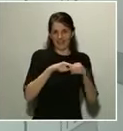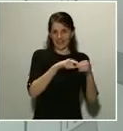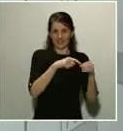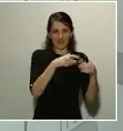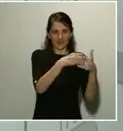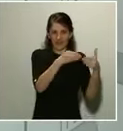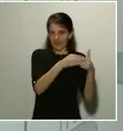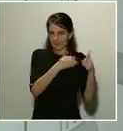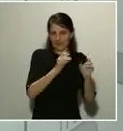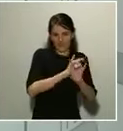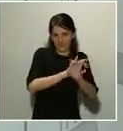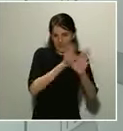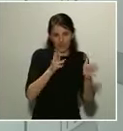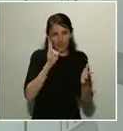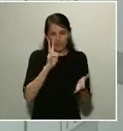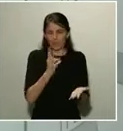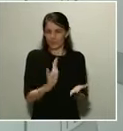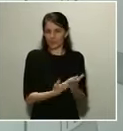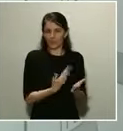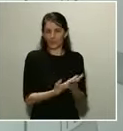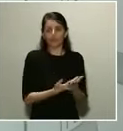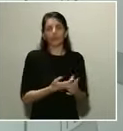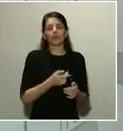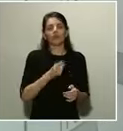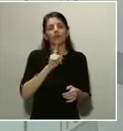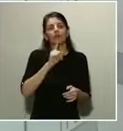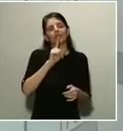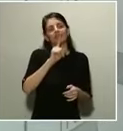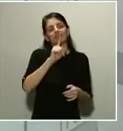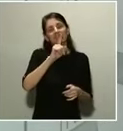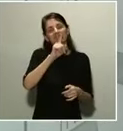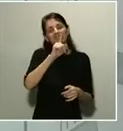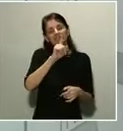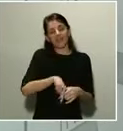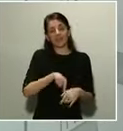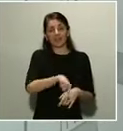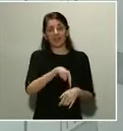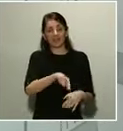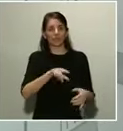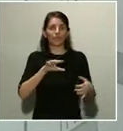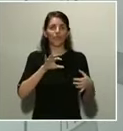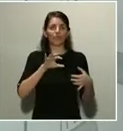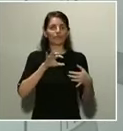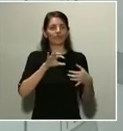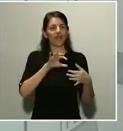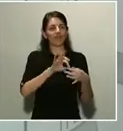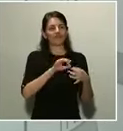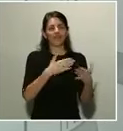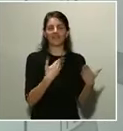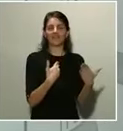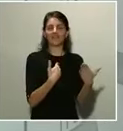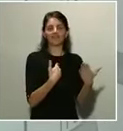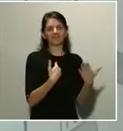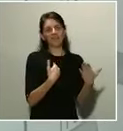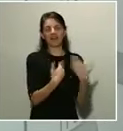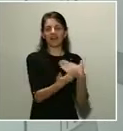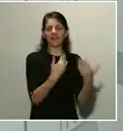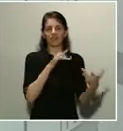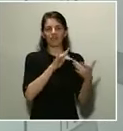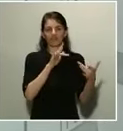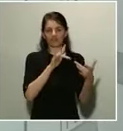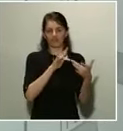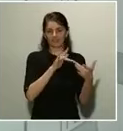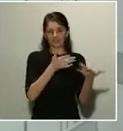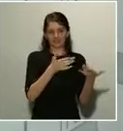además, viene a ser una relación de lealtad que uno debe tener con aquellos con los que está cobrándoles una renta.